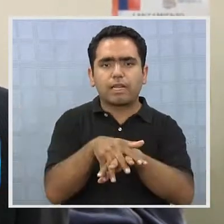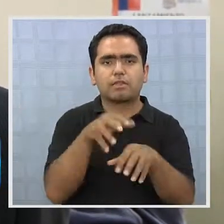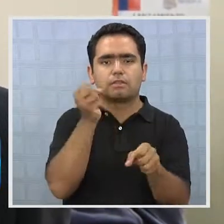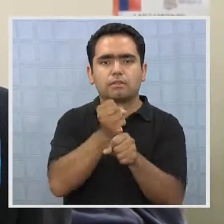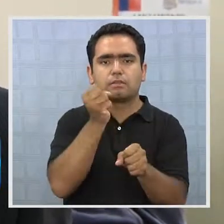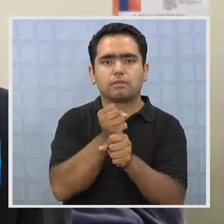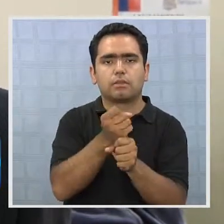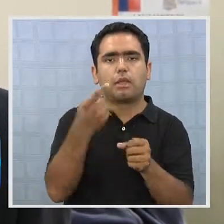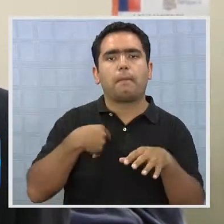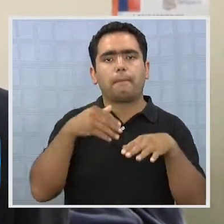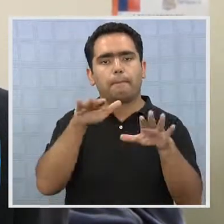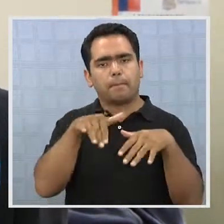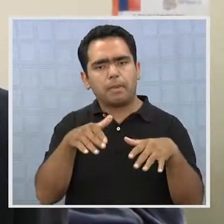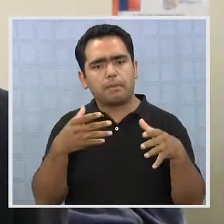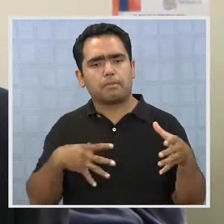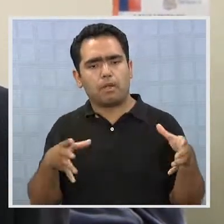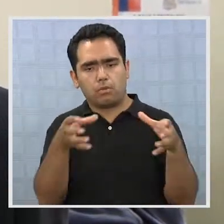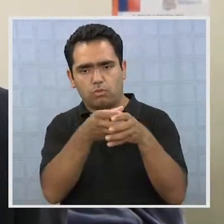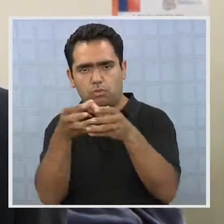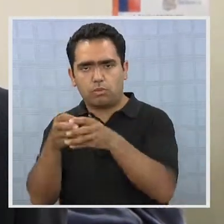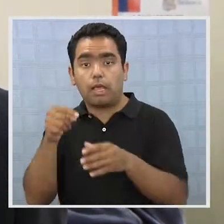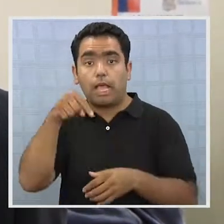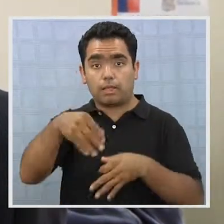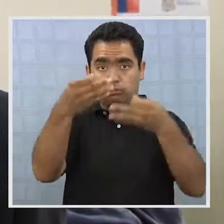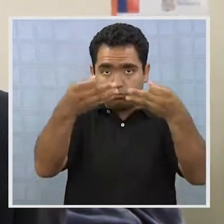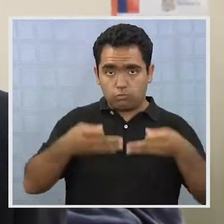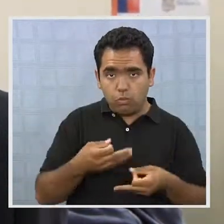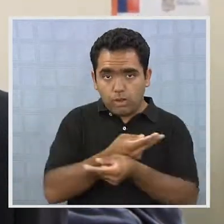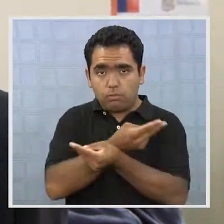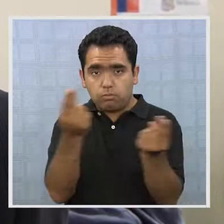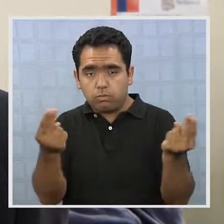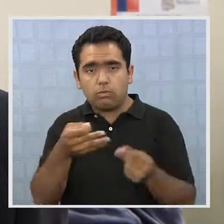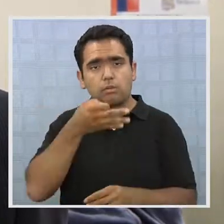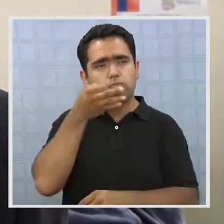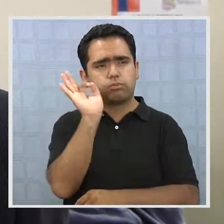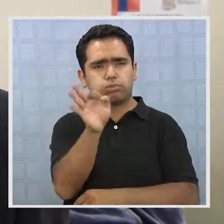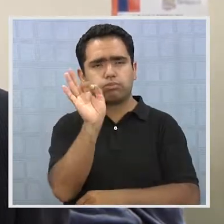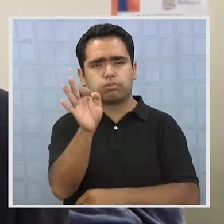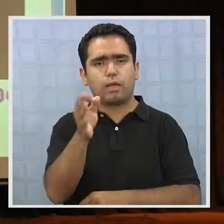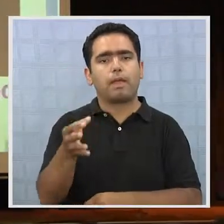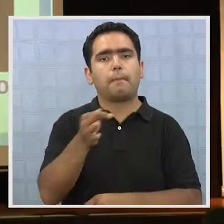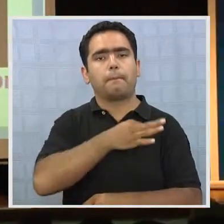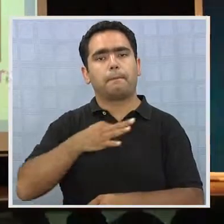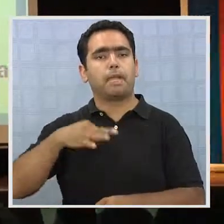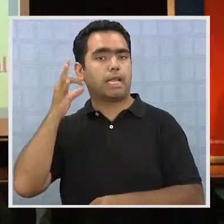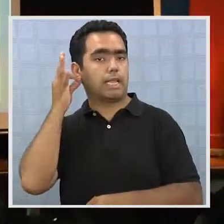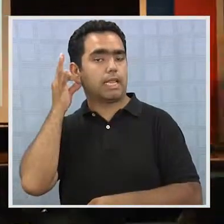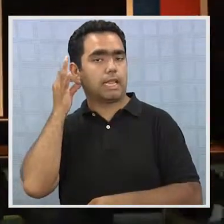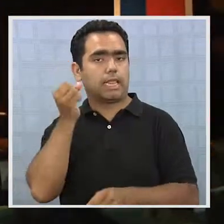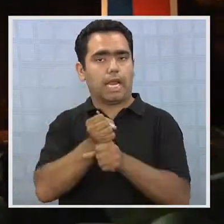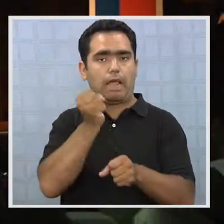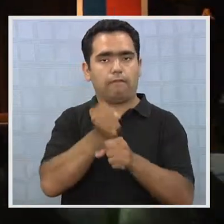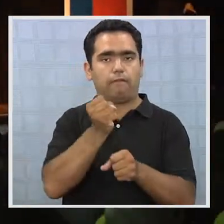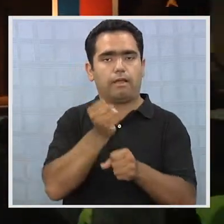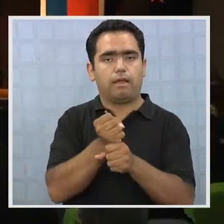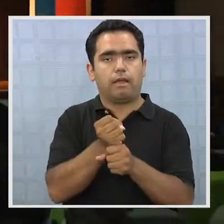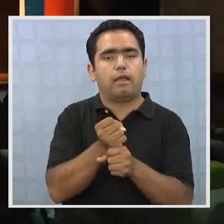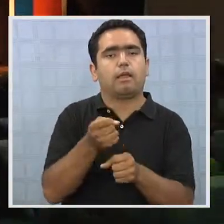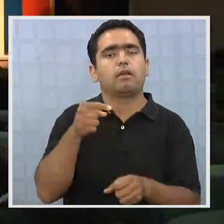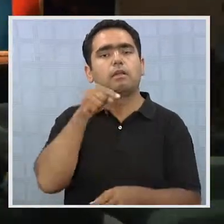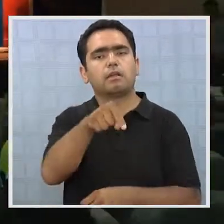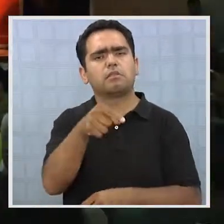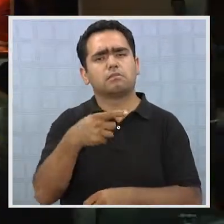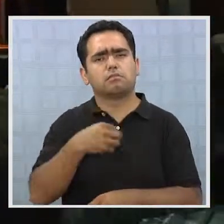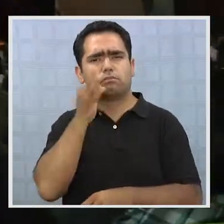apostando la movilidad dentro de las mismas organizaciones. Esta cuenta pública, a través de nuestra Ceremi del Trabajo, nos está entregando a la